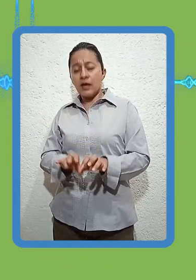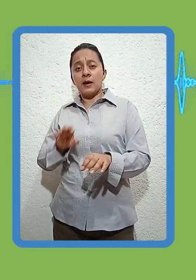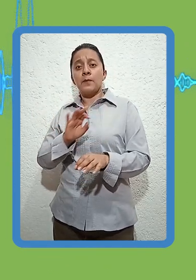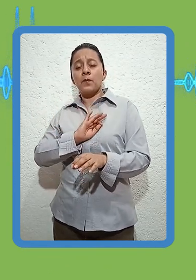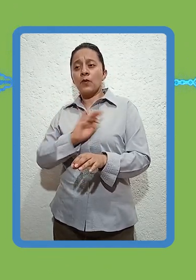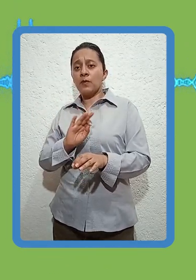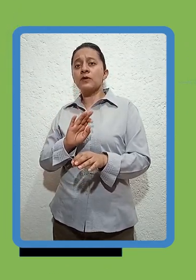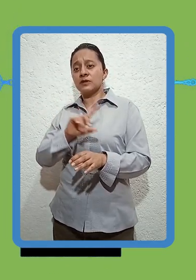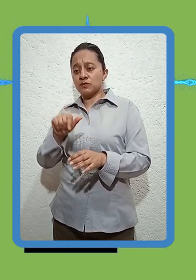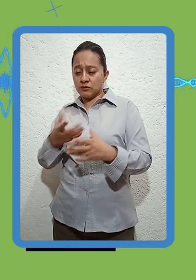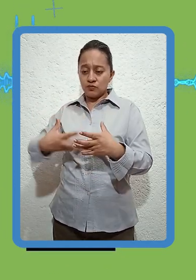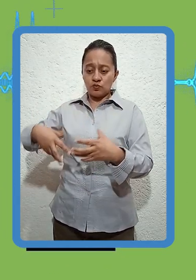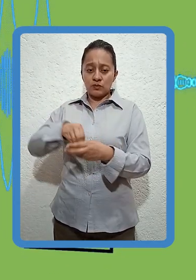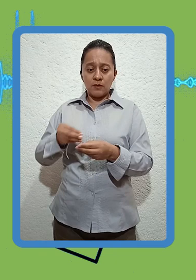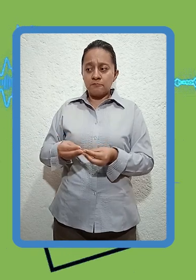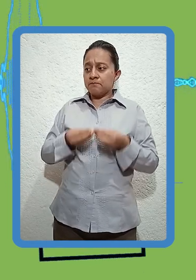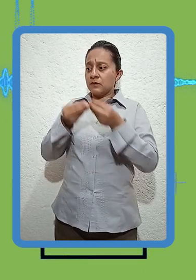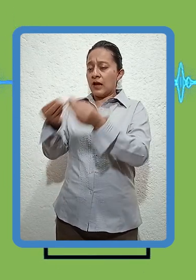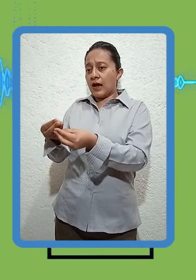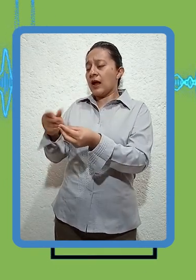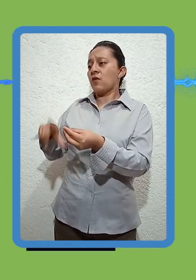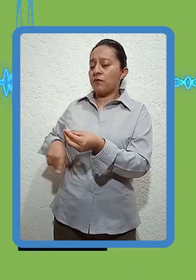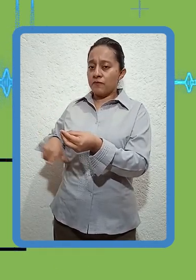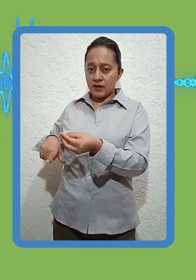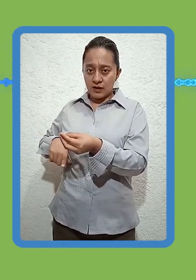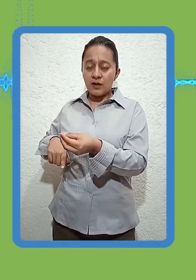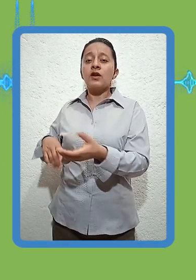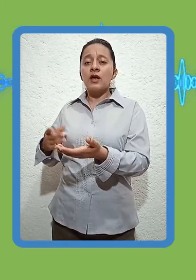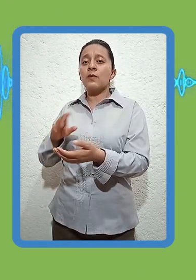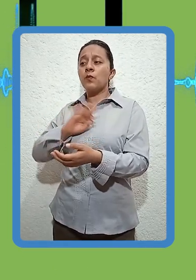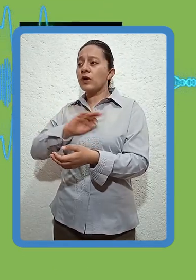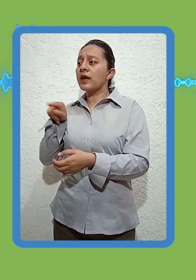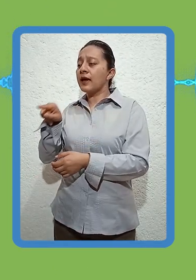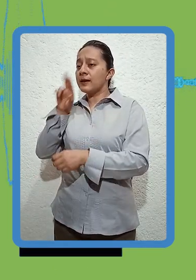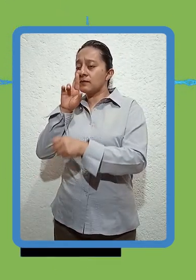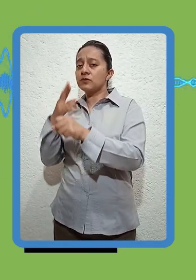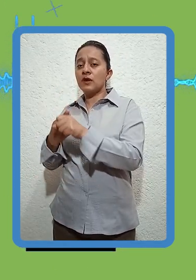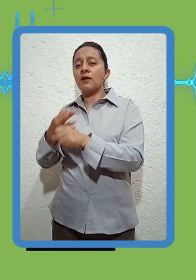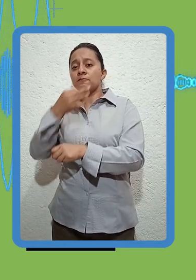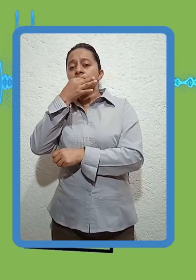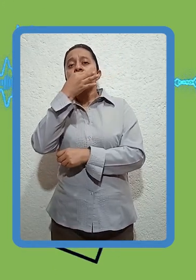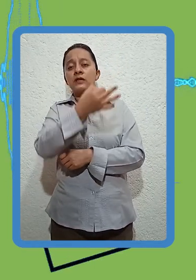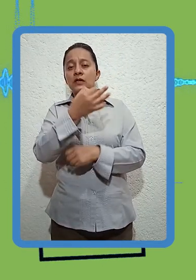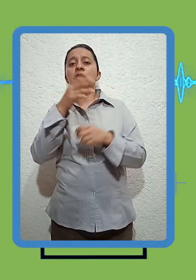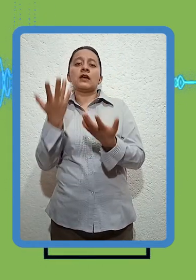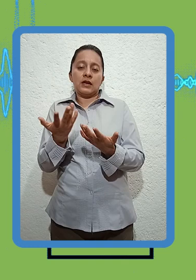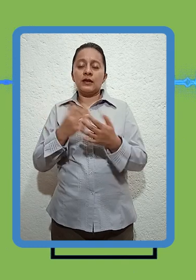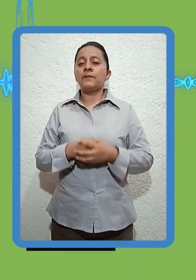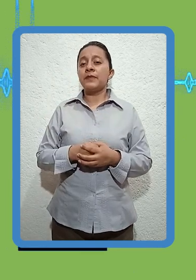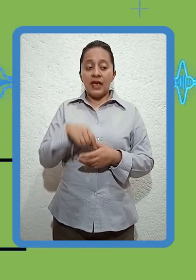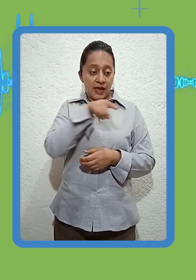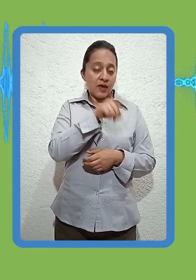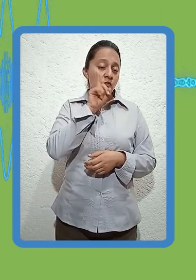Digamos, la cronista de corregidora está muy interesada porque de entrada la Plaza de Toros en algún momento